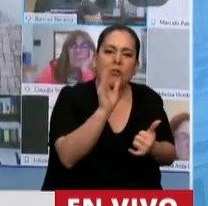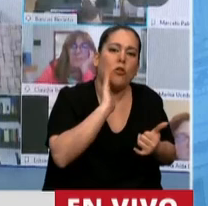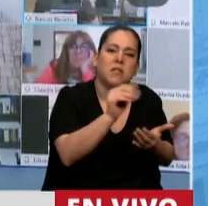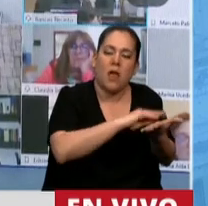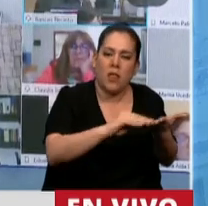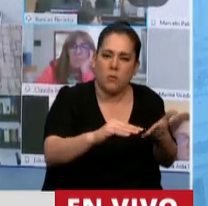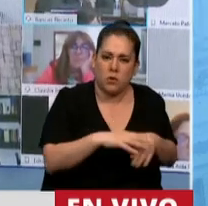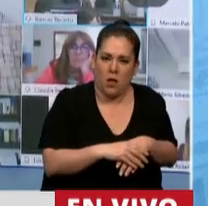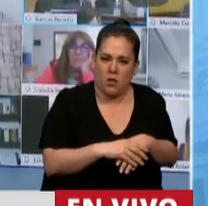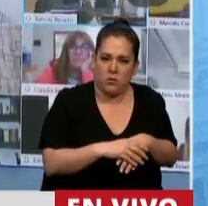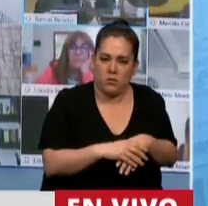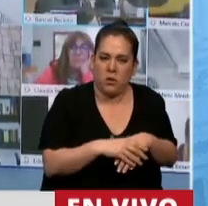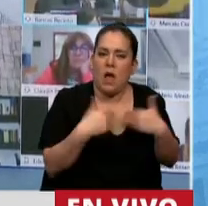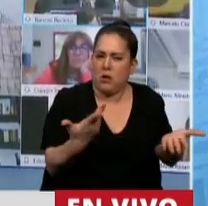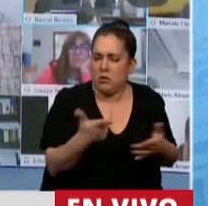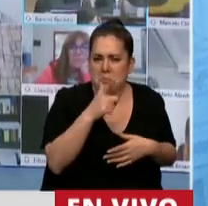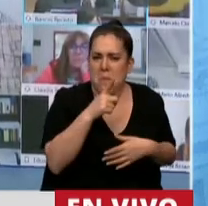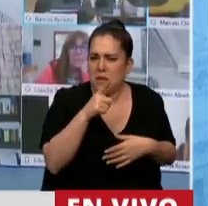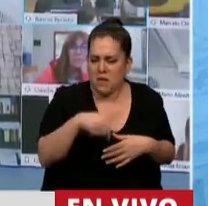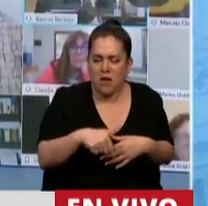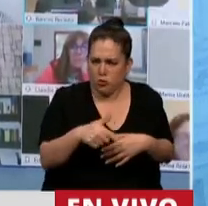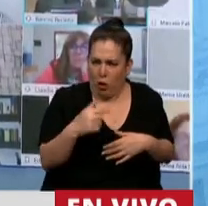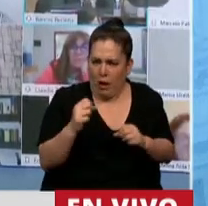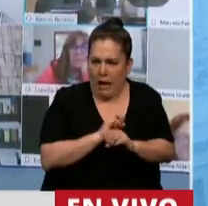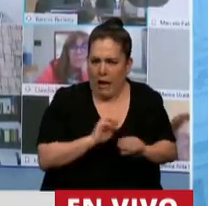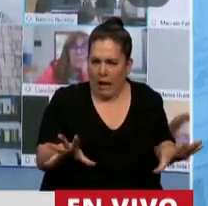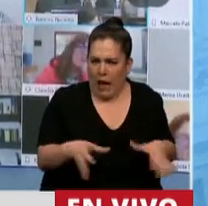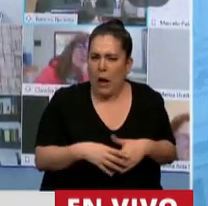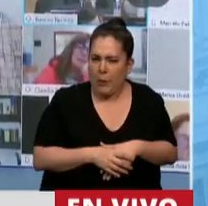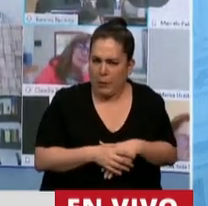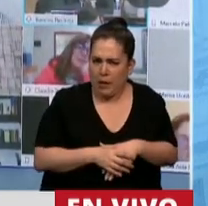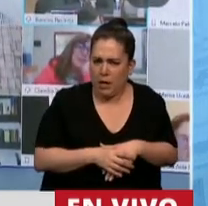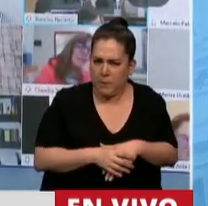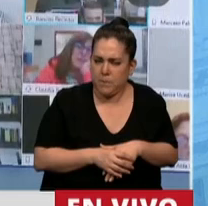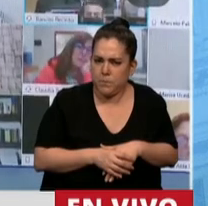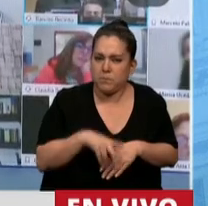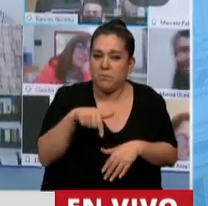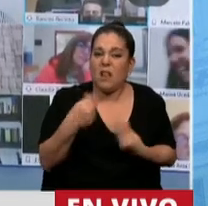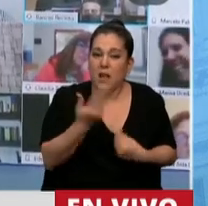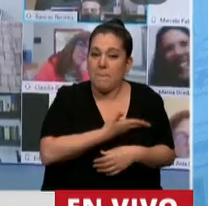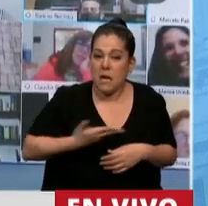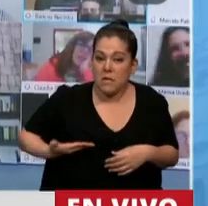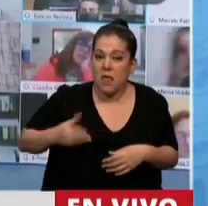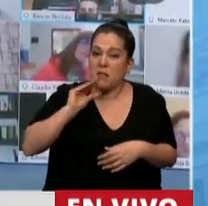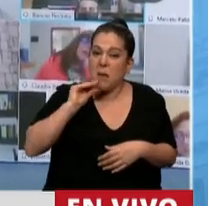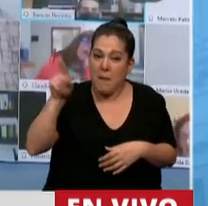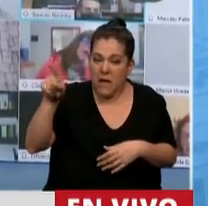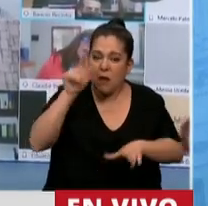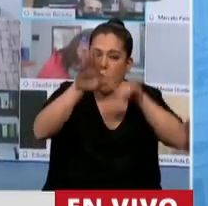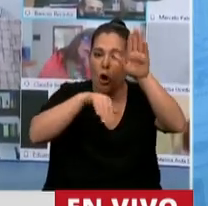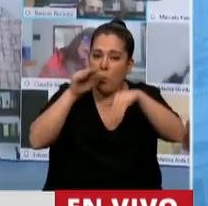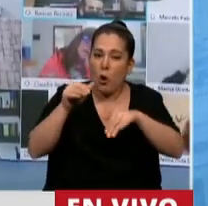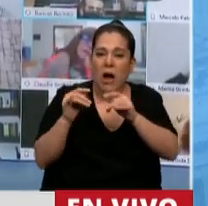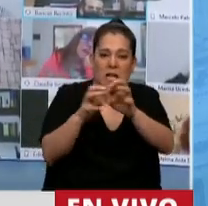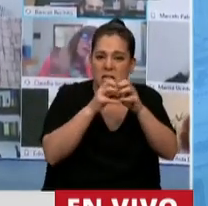Entonces, no me parece menor lo que está pasando acá. No me parece menor que el presidente de la Cámara convoque una sesión